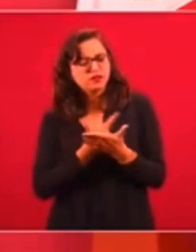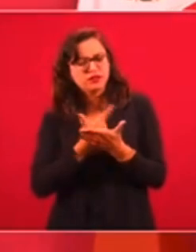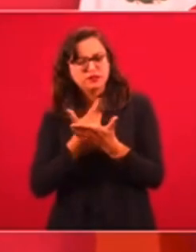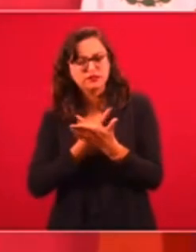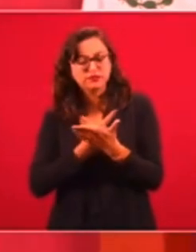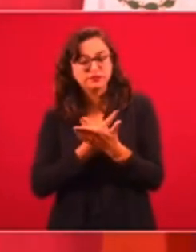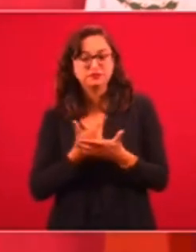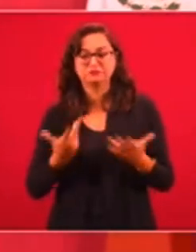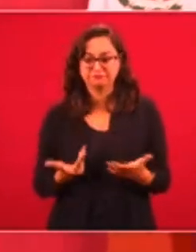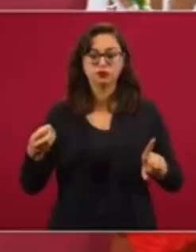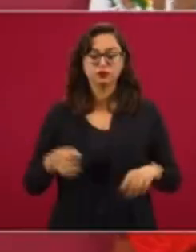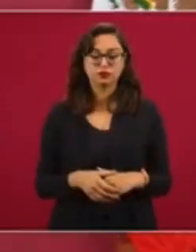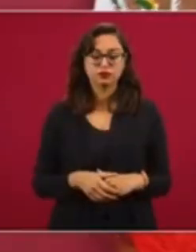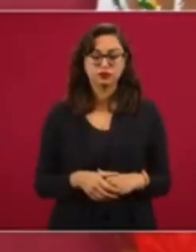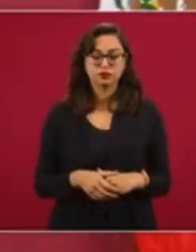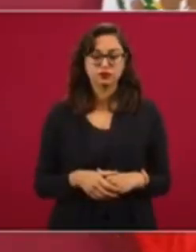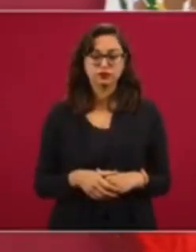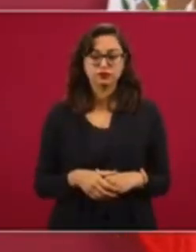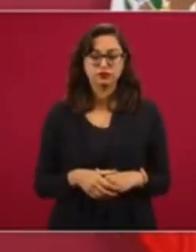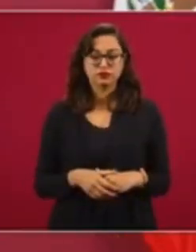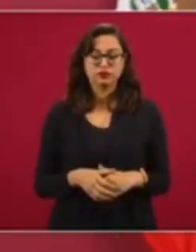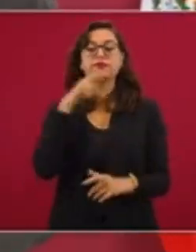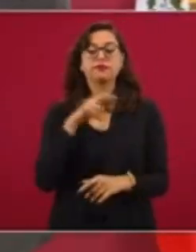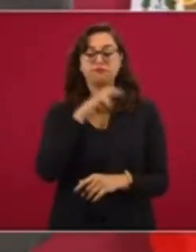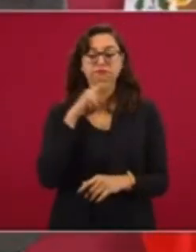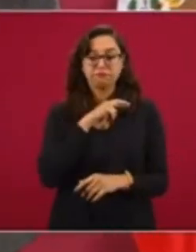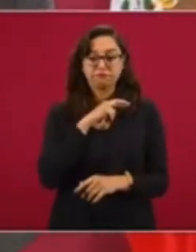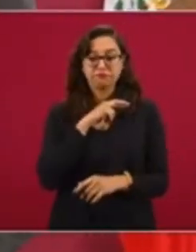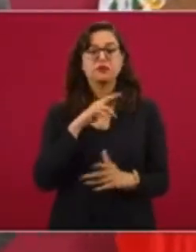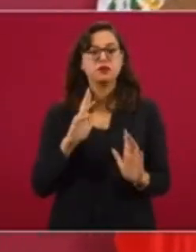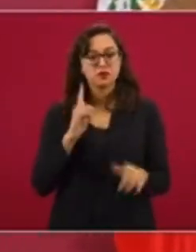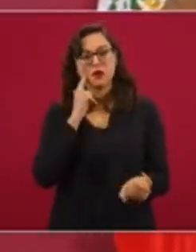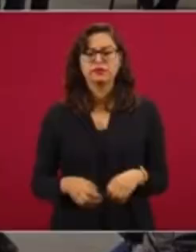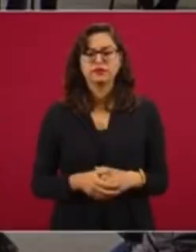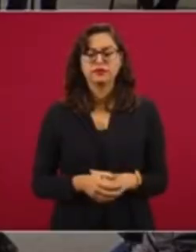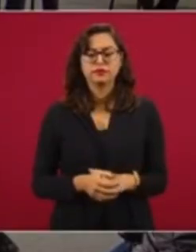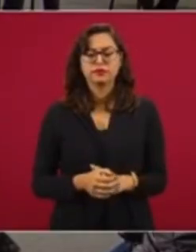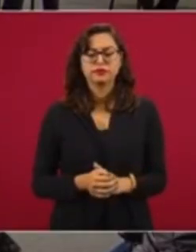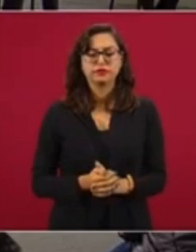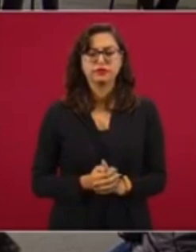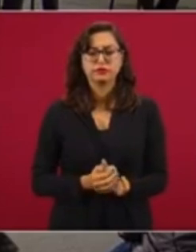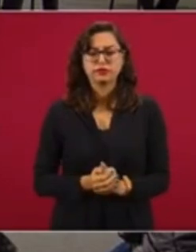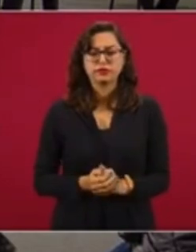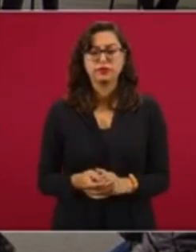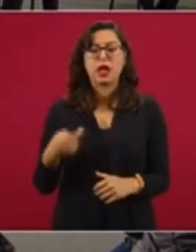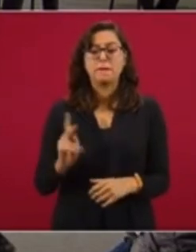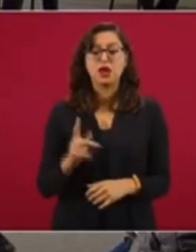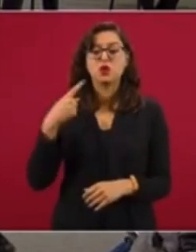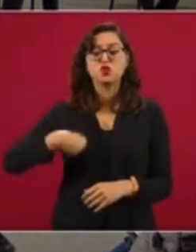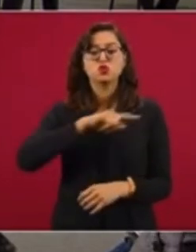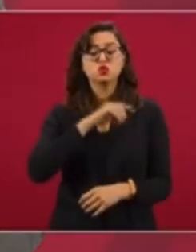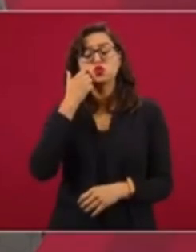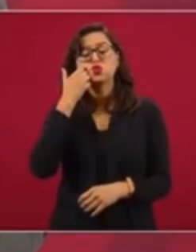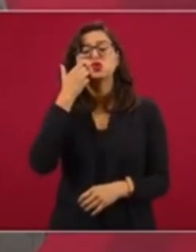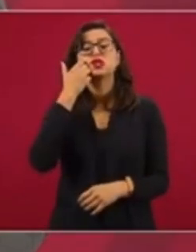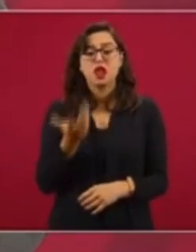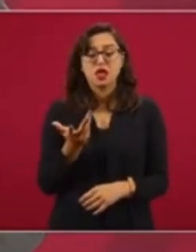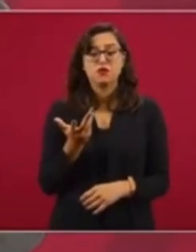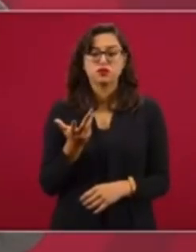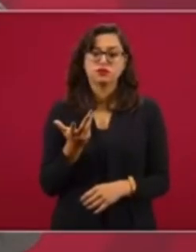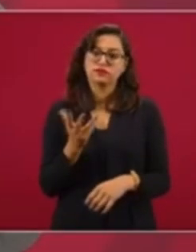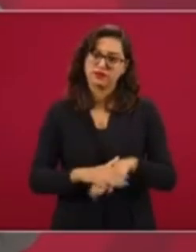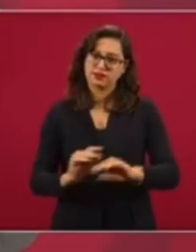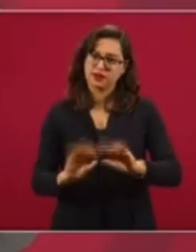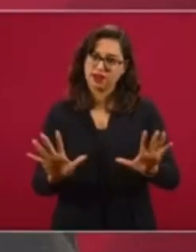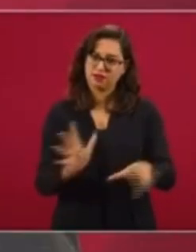presupuestos, para ver el control y vamos rápido a saber si están bien aplicados los fondos. Lo que queremos es que se